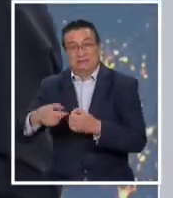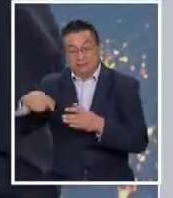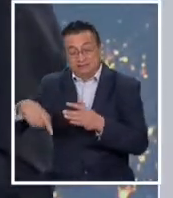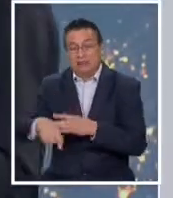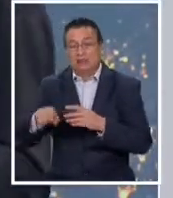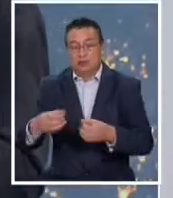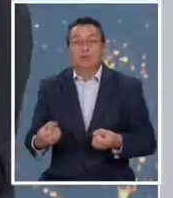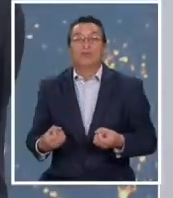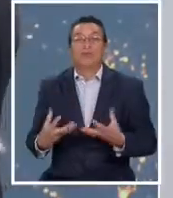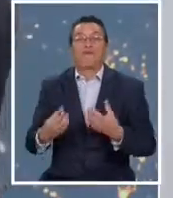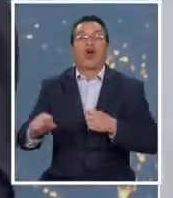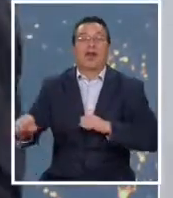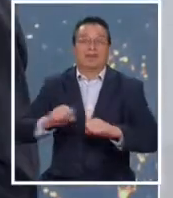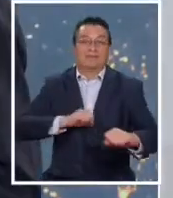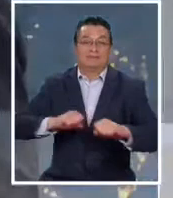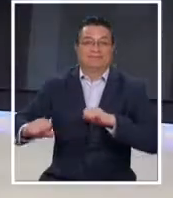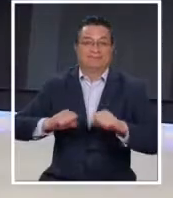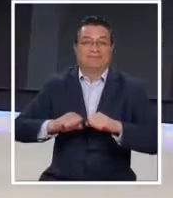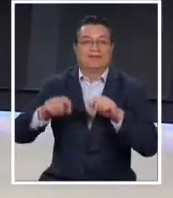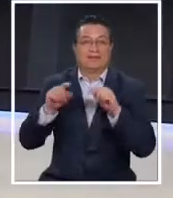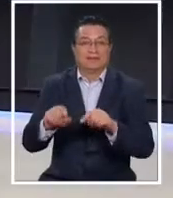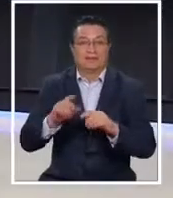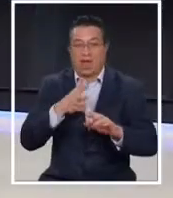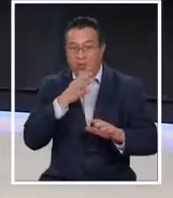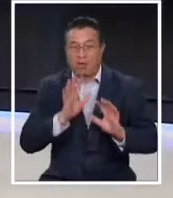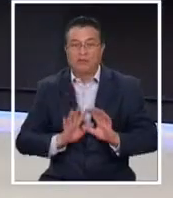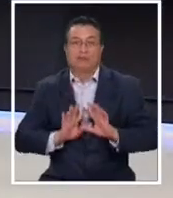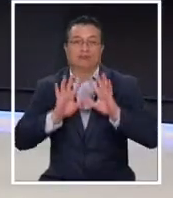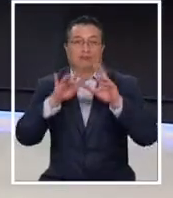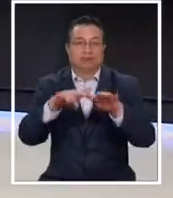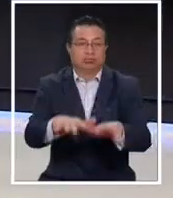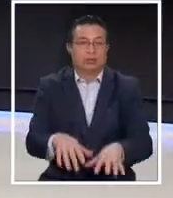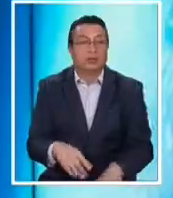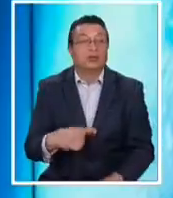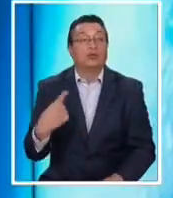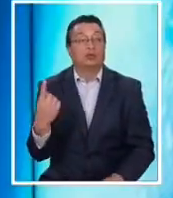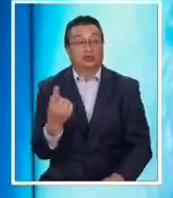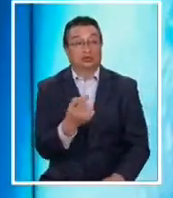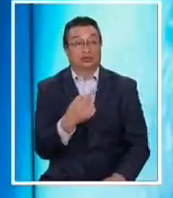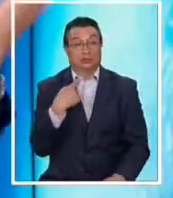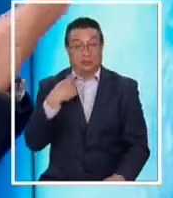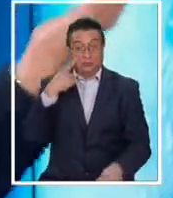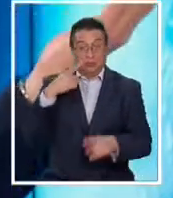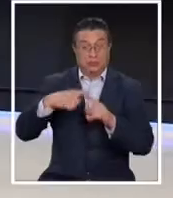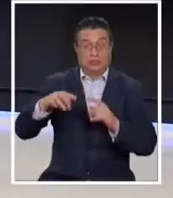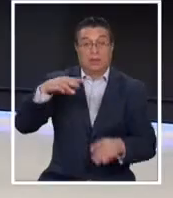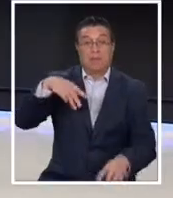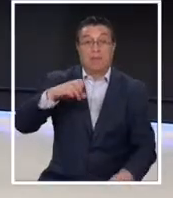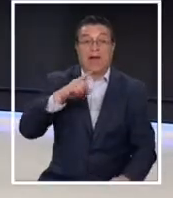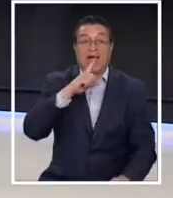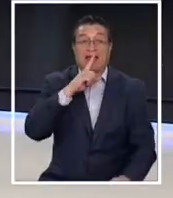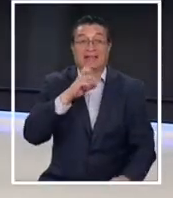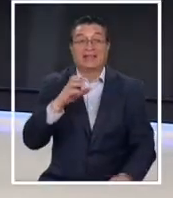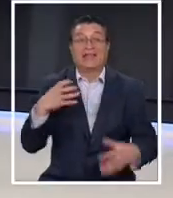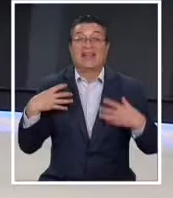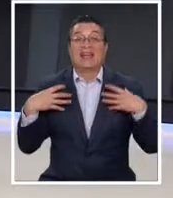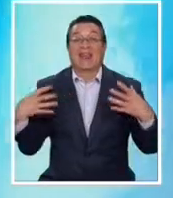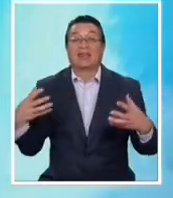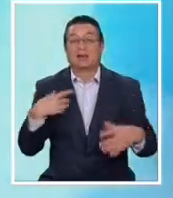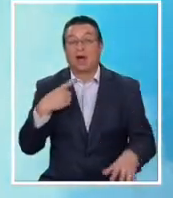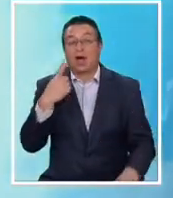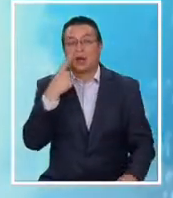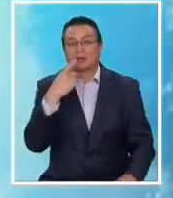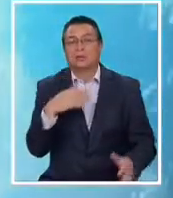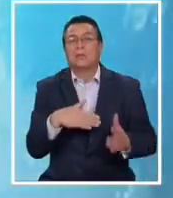este sismo que dio como consecuencia a ese tsunami. Bueno, no estaba en la retina de nosotros este volcán, el mate grande, y queremos conocer más antecedentes, por